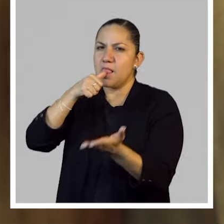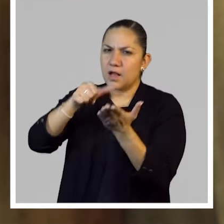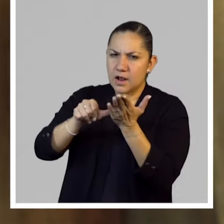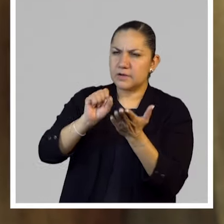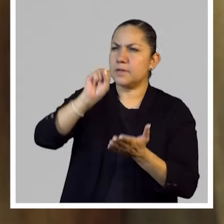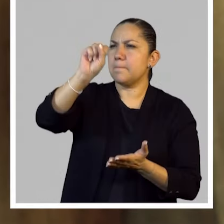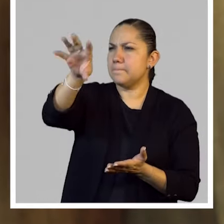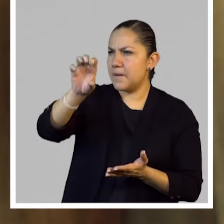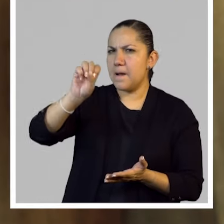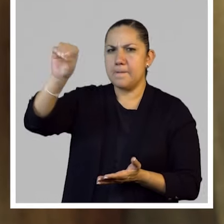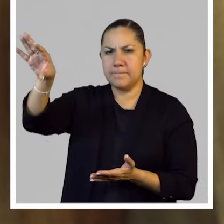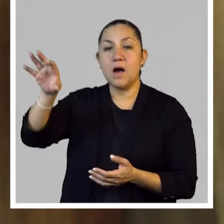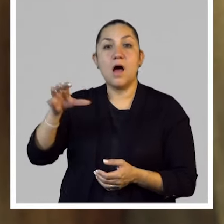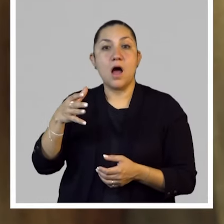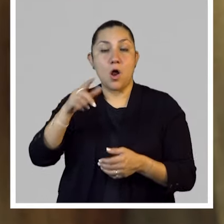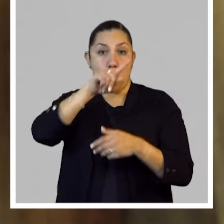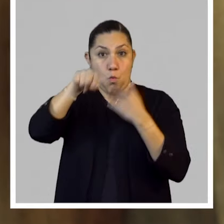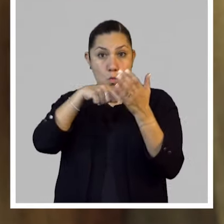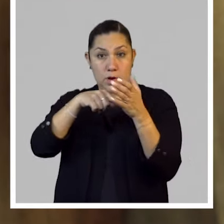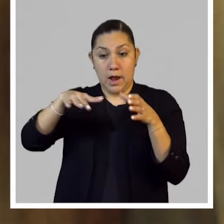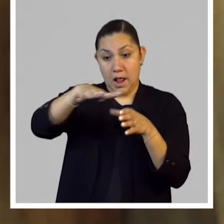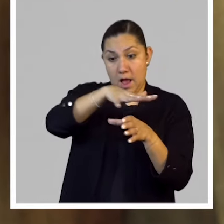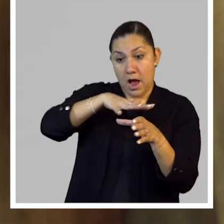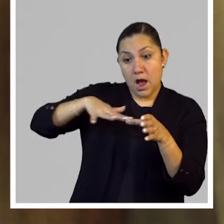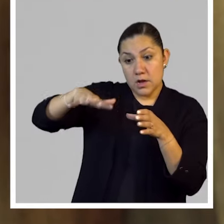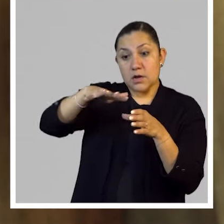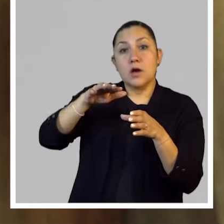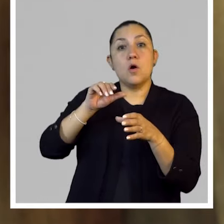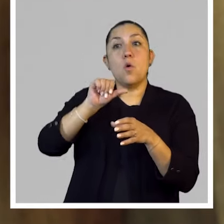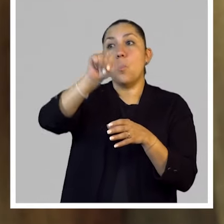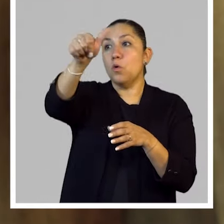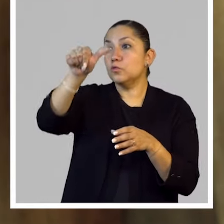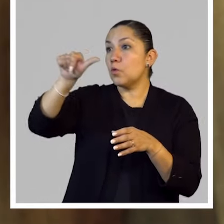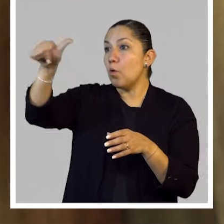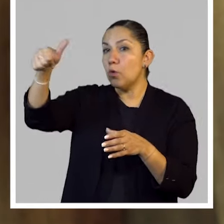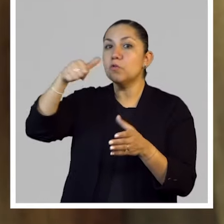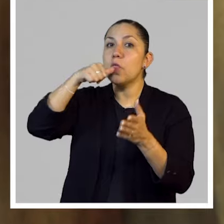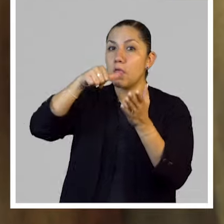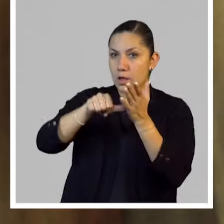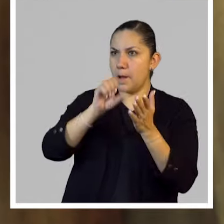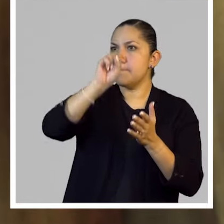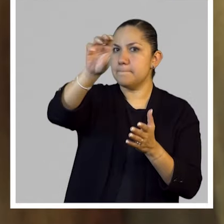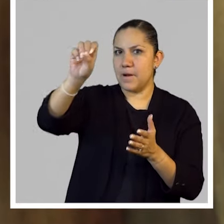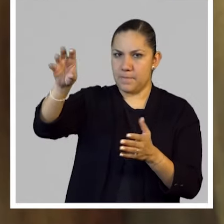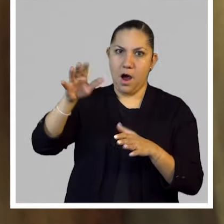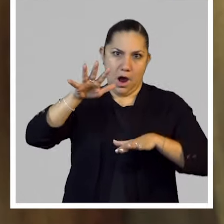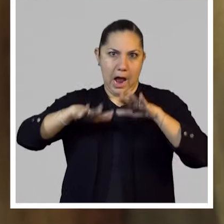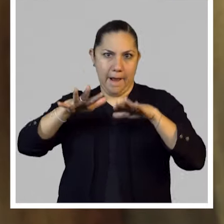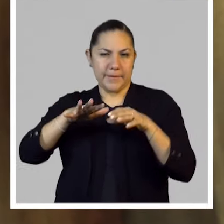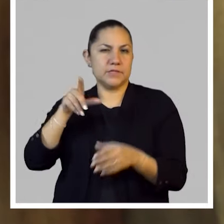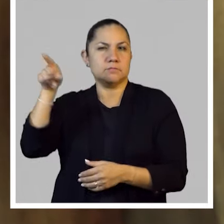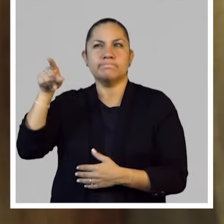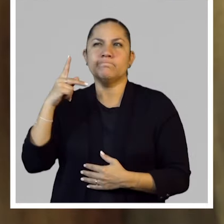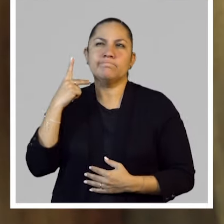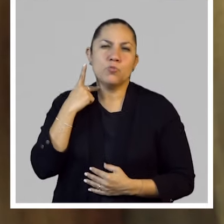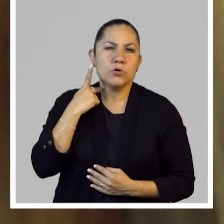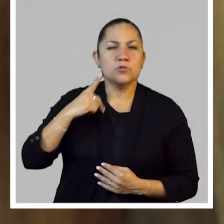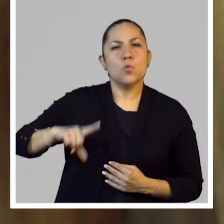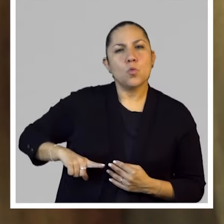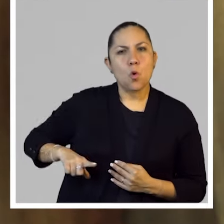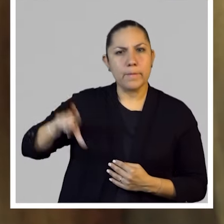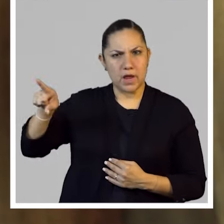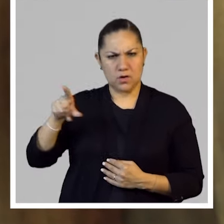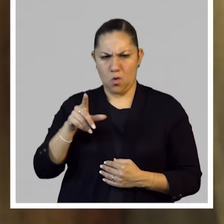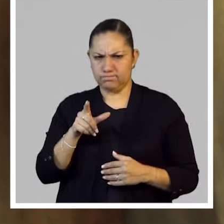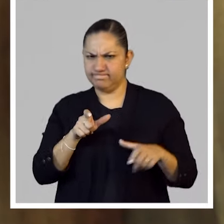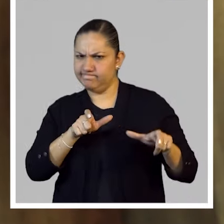puede pasar por abajo de cierta censura en diferentes países, ¿no? Político, digamos. También se mueve